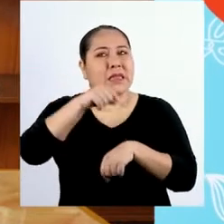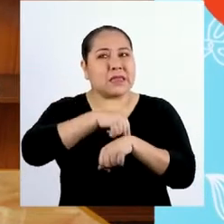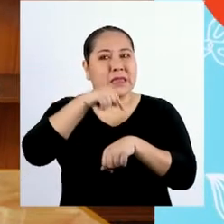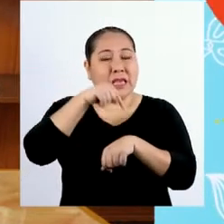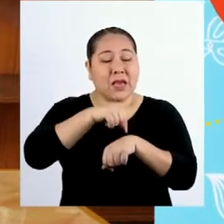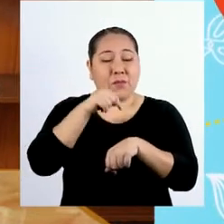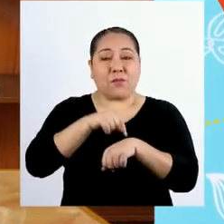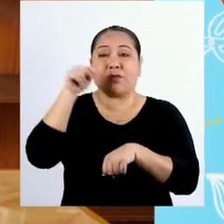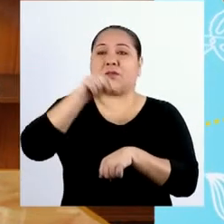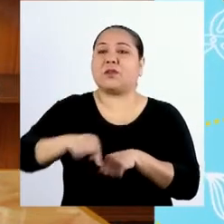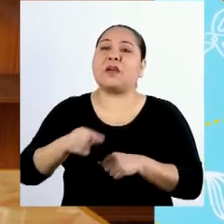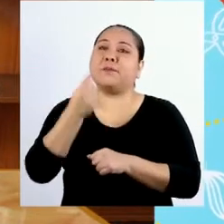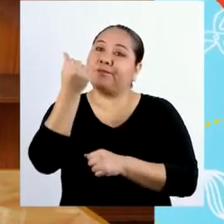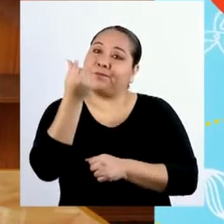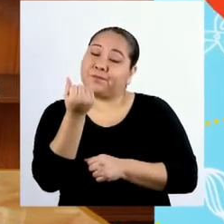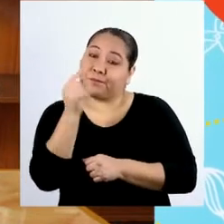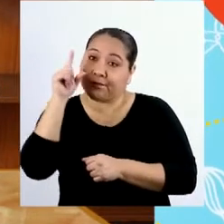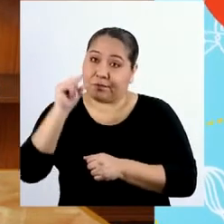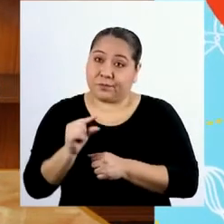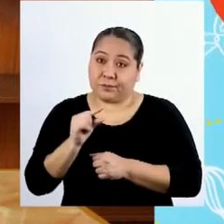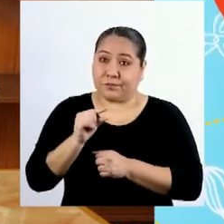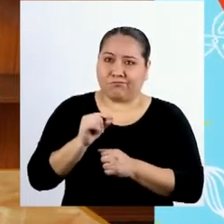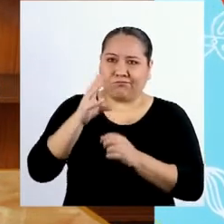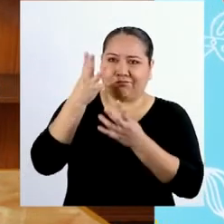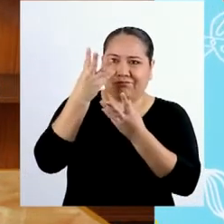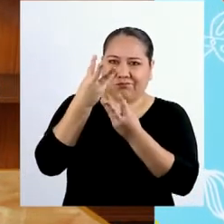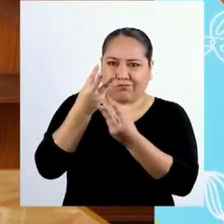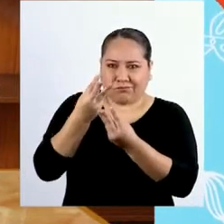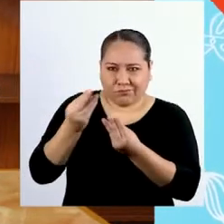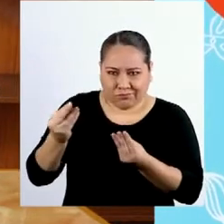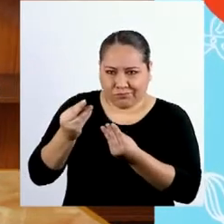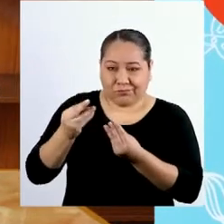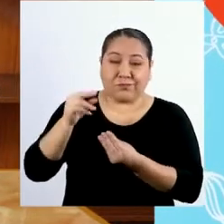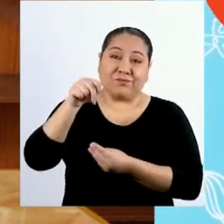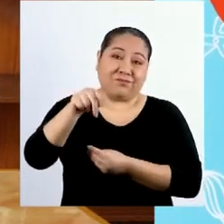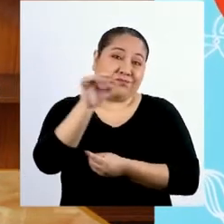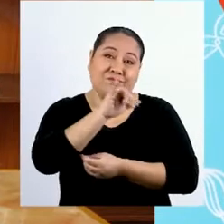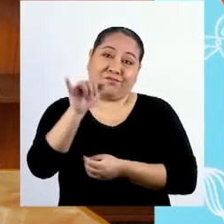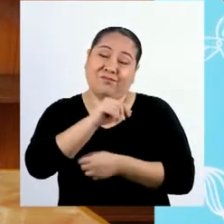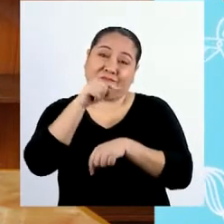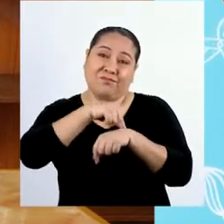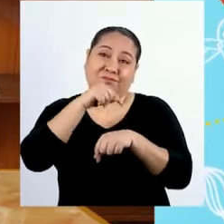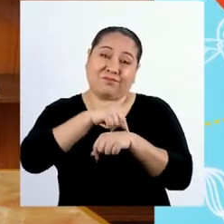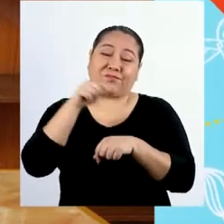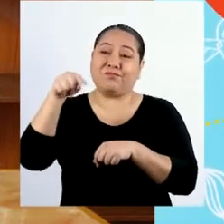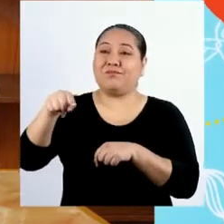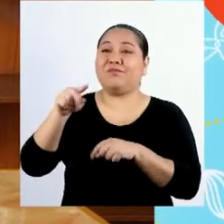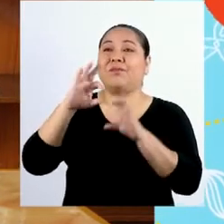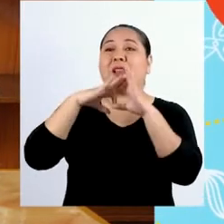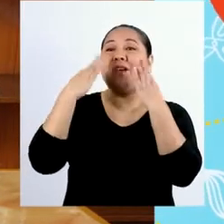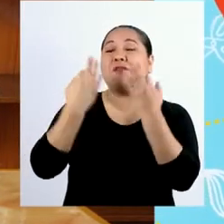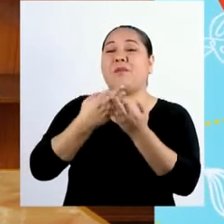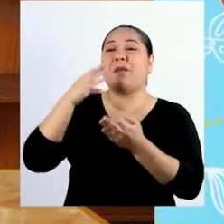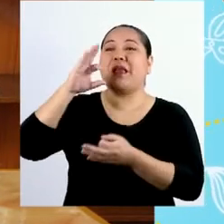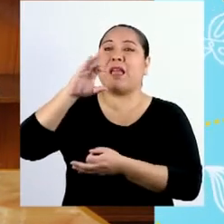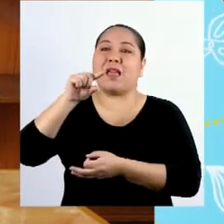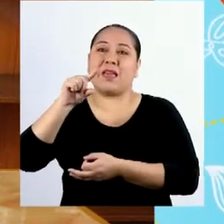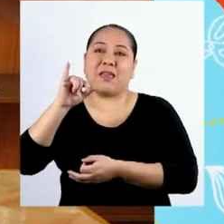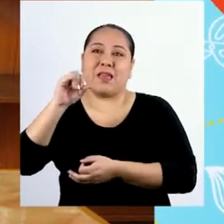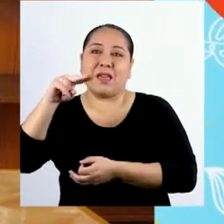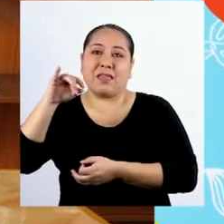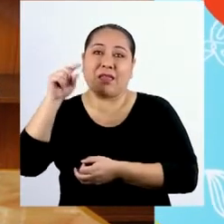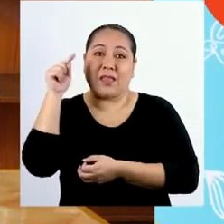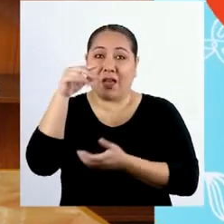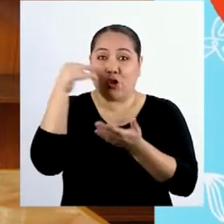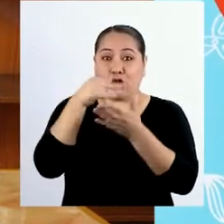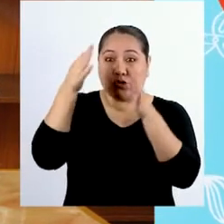situaciones en las que nuestros ingresos se ven disminuidos, como sucedió con la familia de Yanina y las y